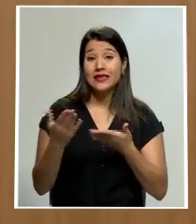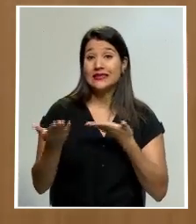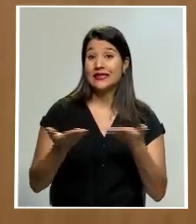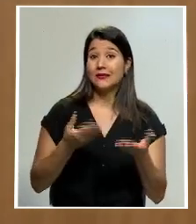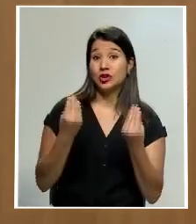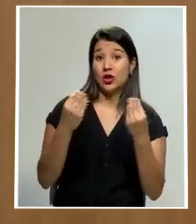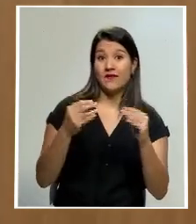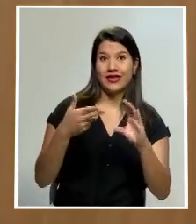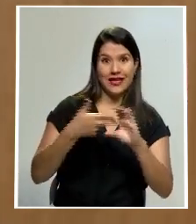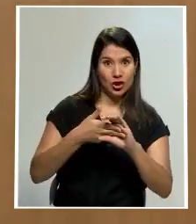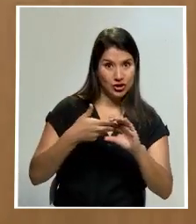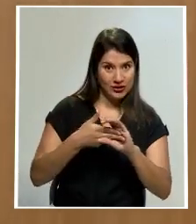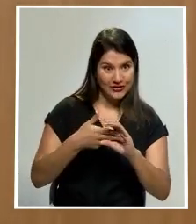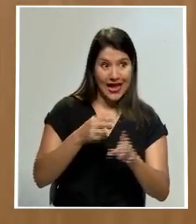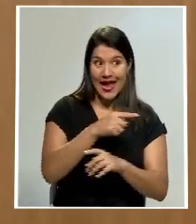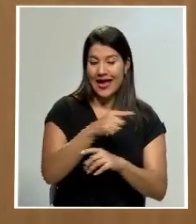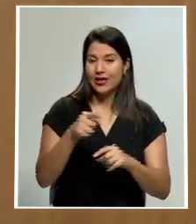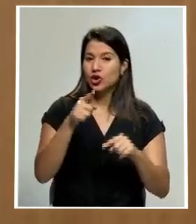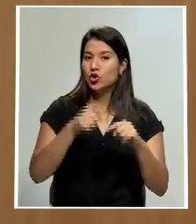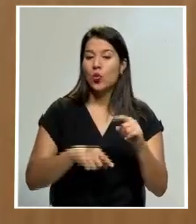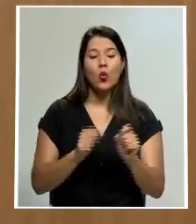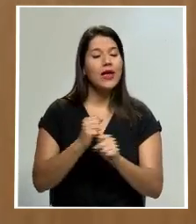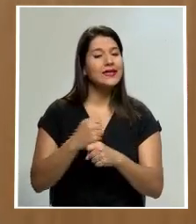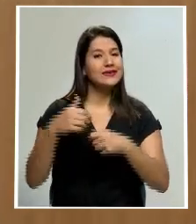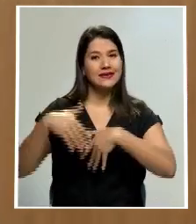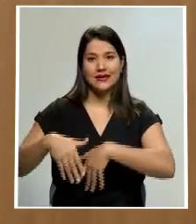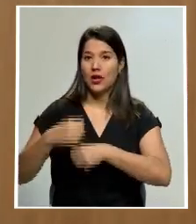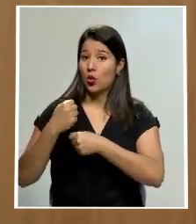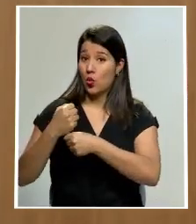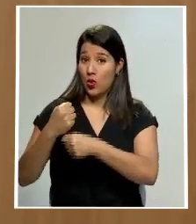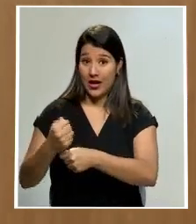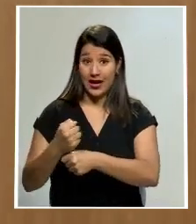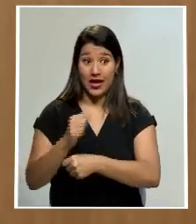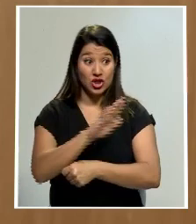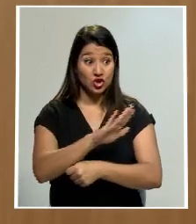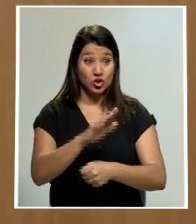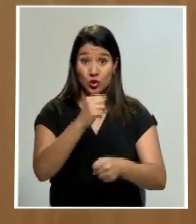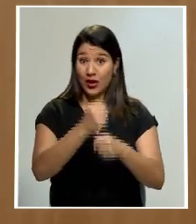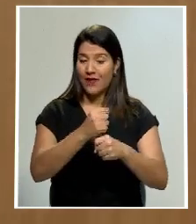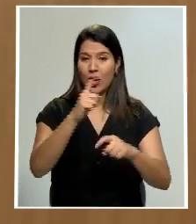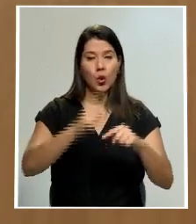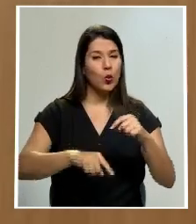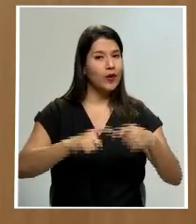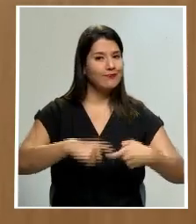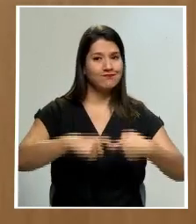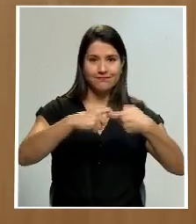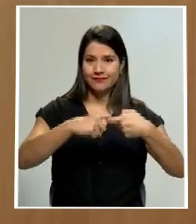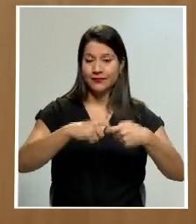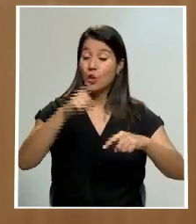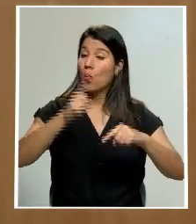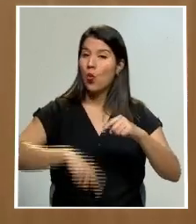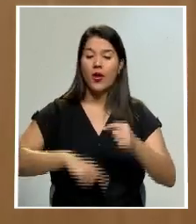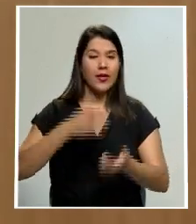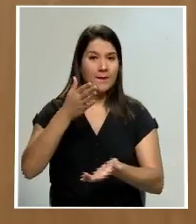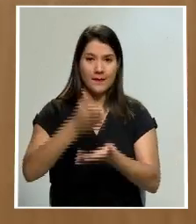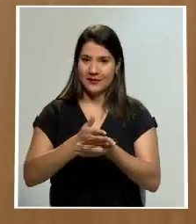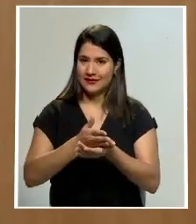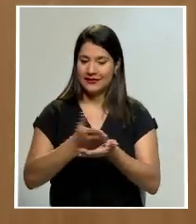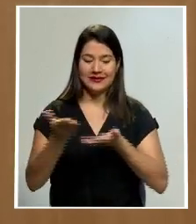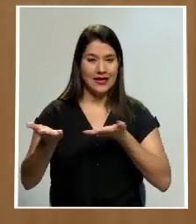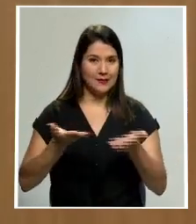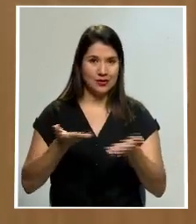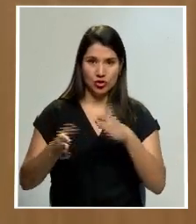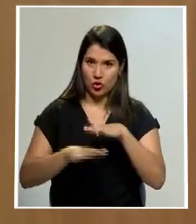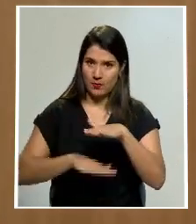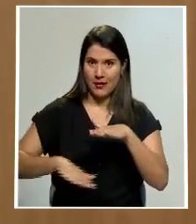recope siguen protegidos, no hay autorización en los servicios esenciales para huelga,